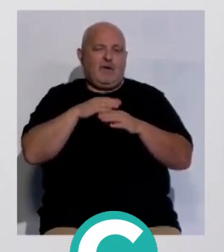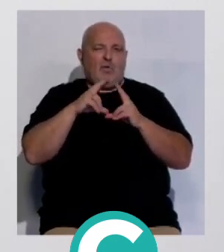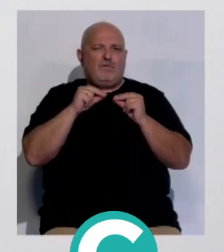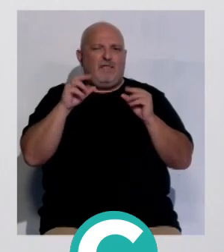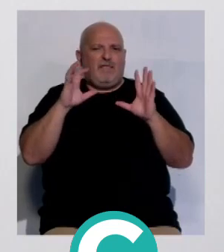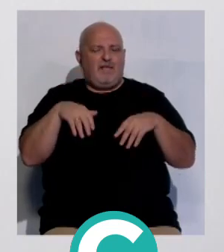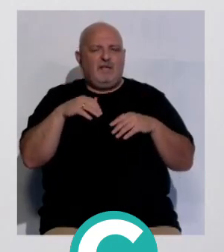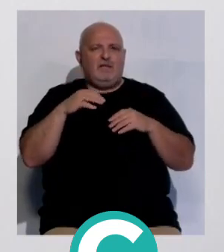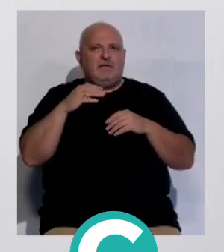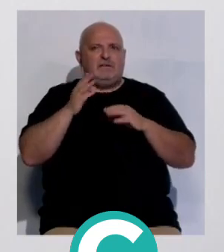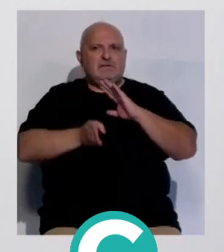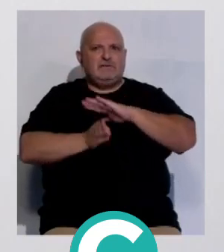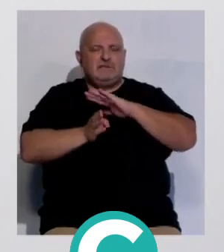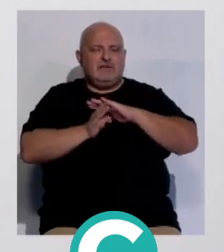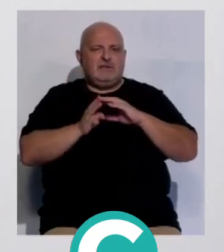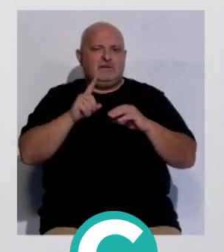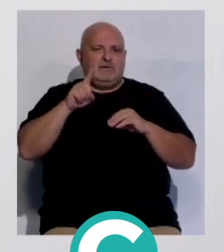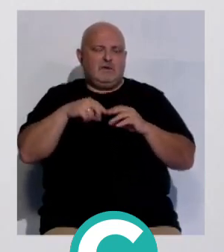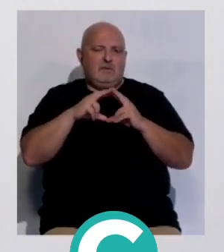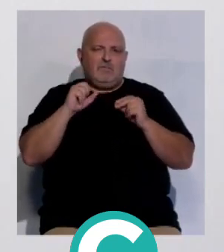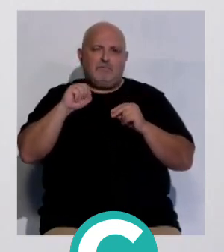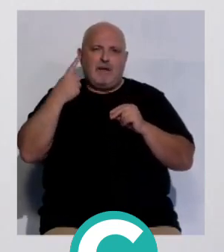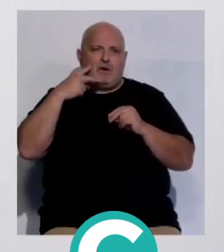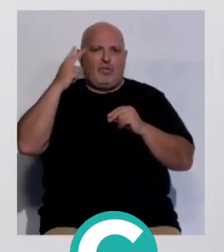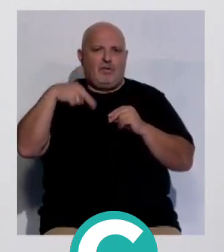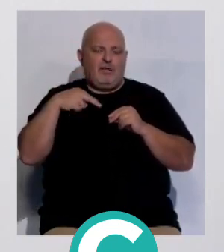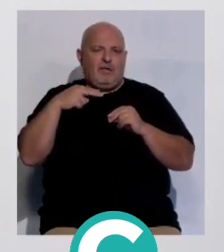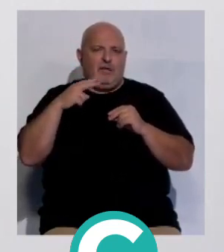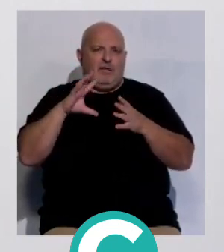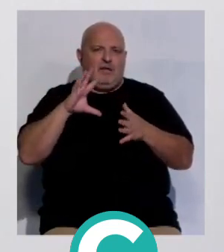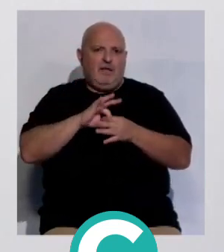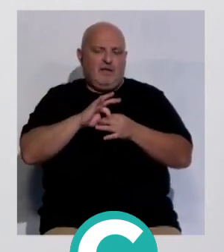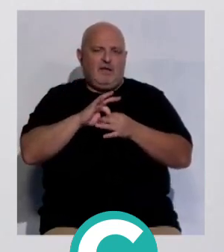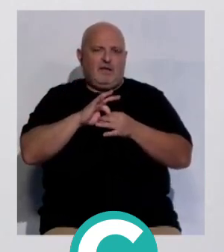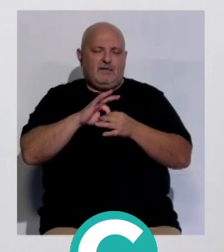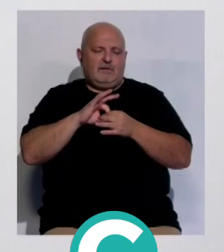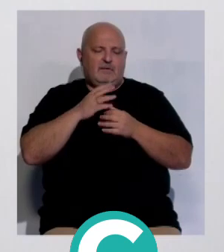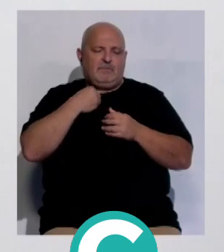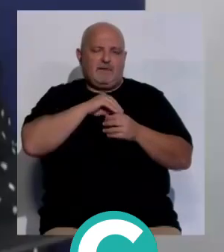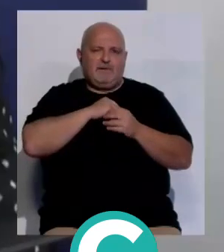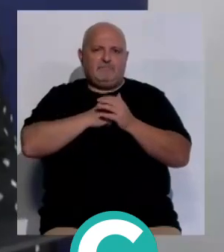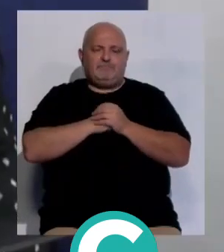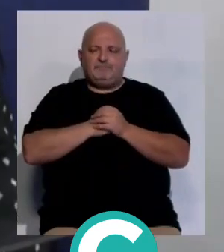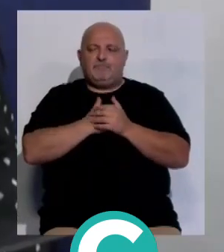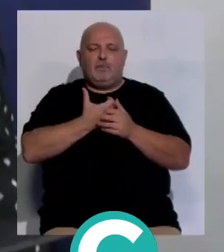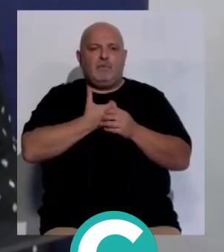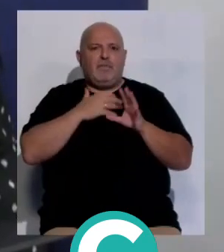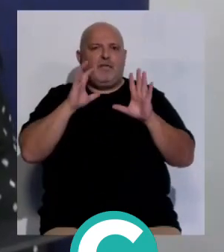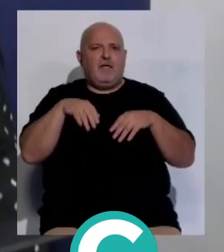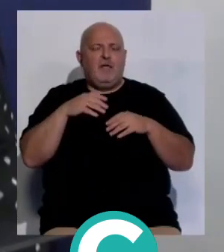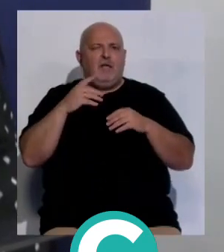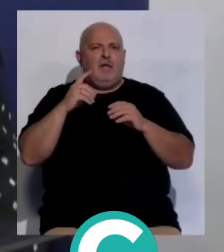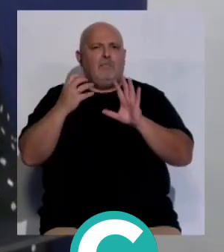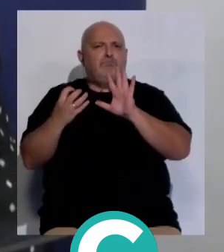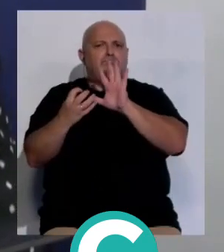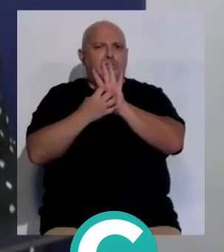universidad siga siendo una de las universidades más reconocidas en extensión universitaria de todo el país. El Ayuntamiento de Cádiz